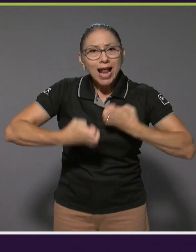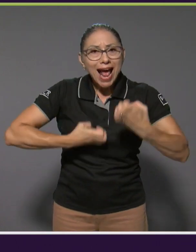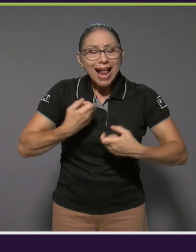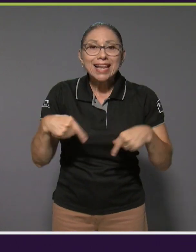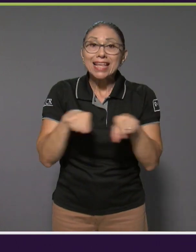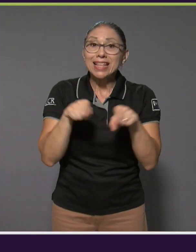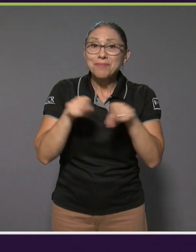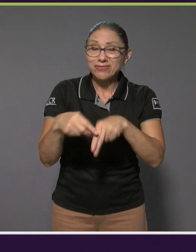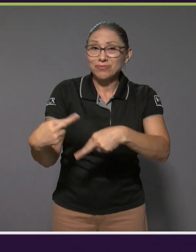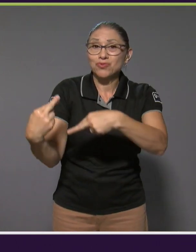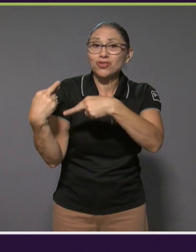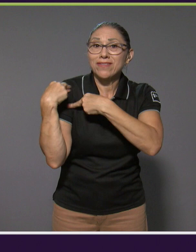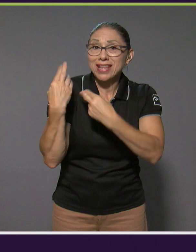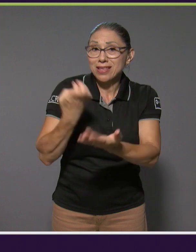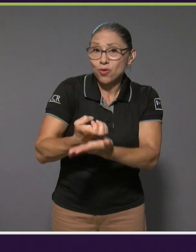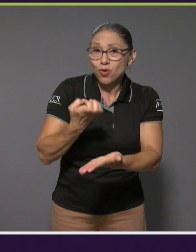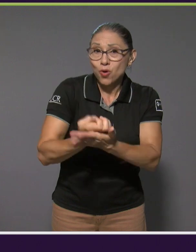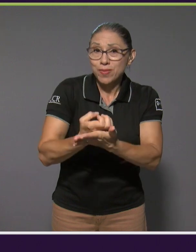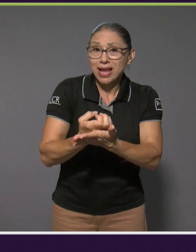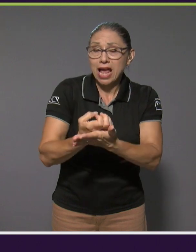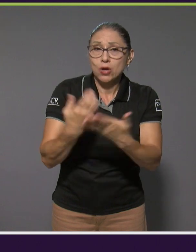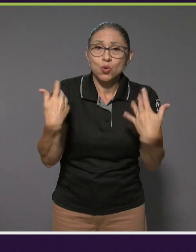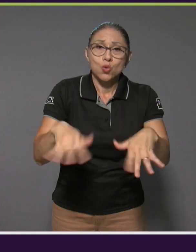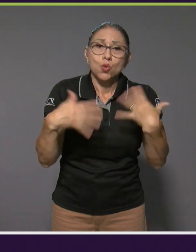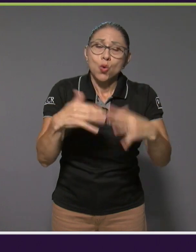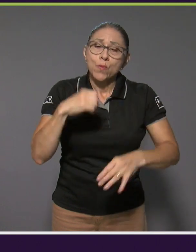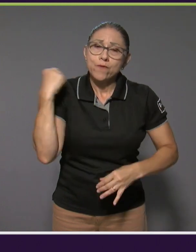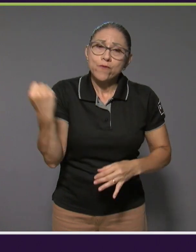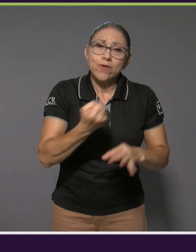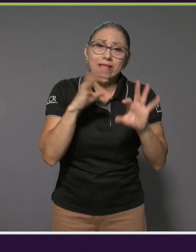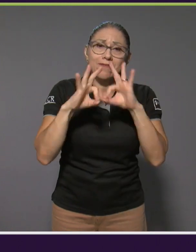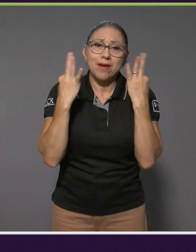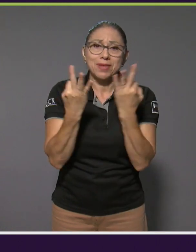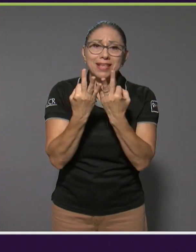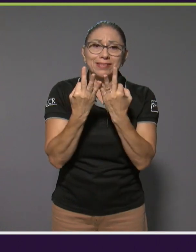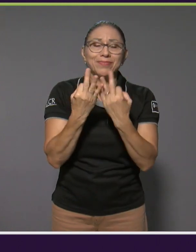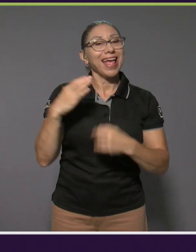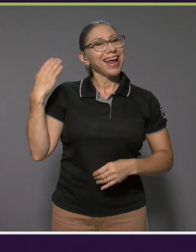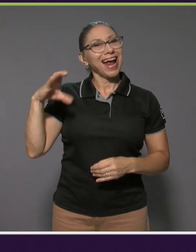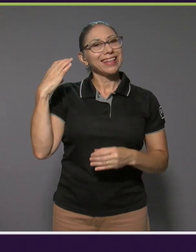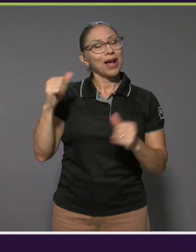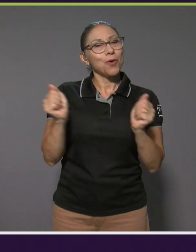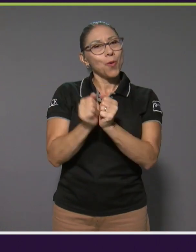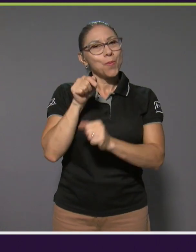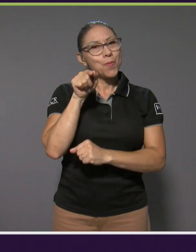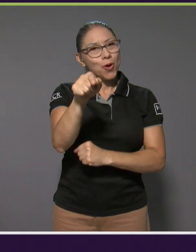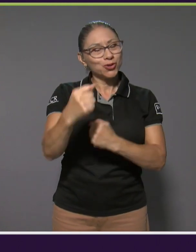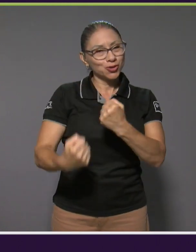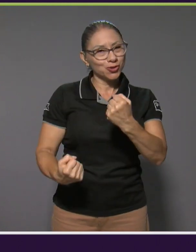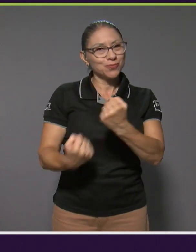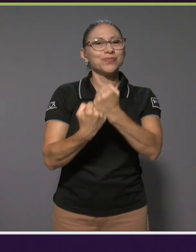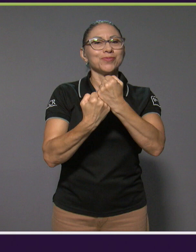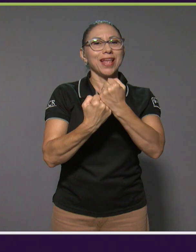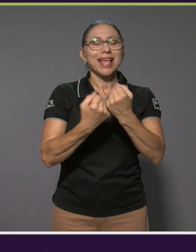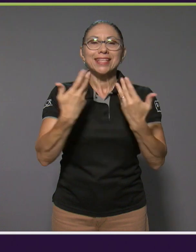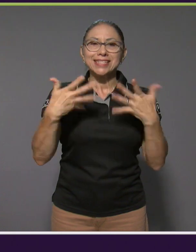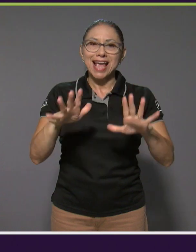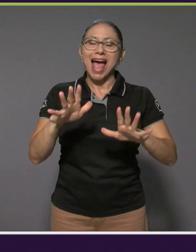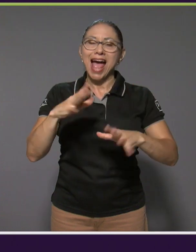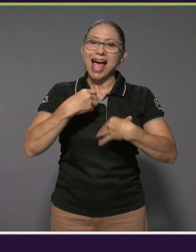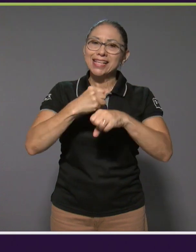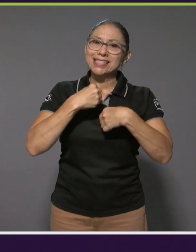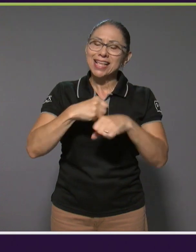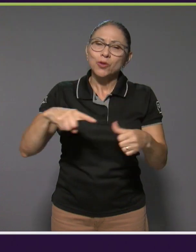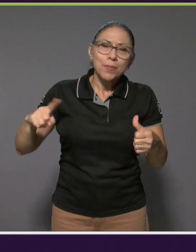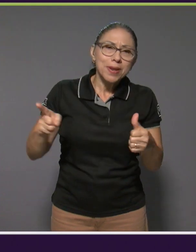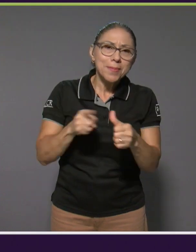muy grande para las familias. Entonces, desde Cartago con Voz estamos haciendo ya este primer